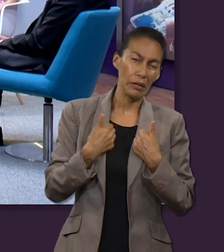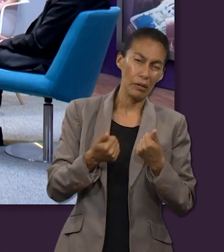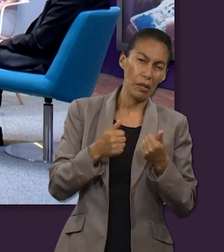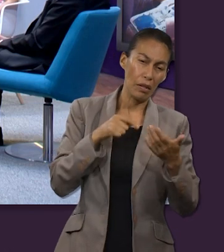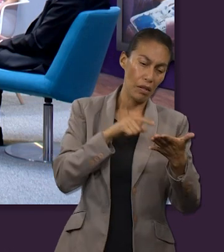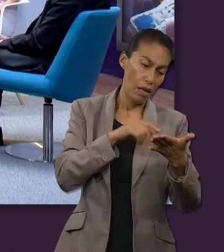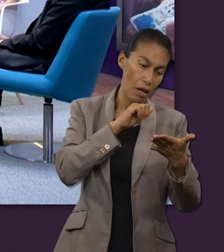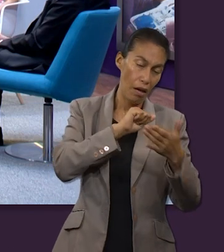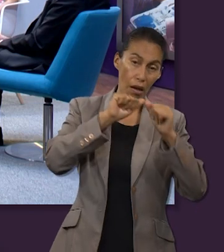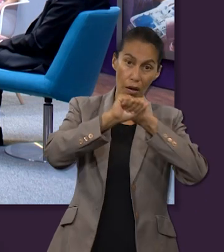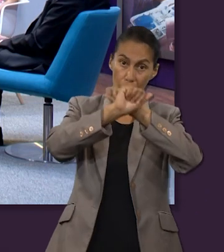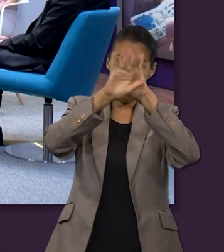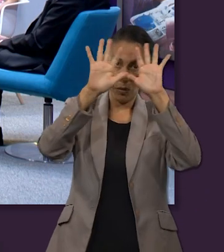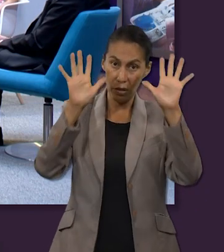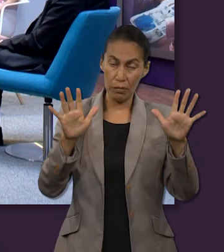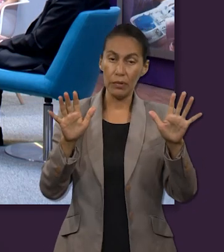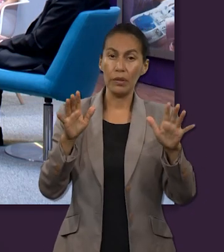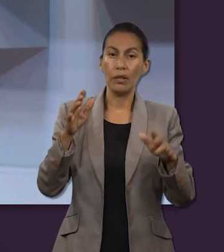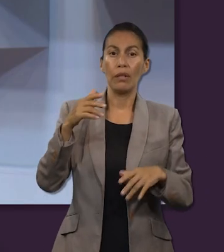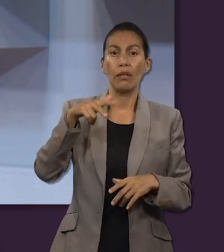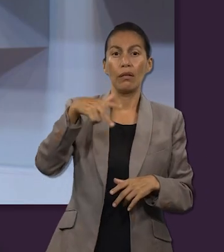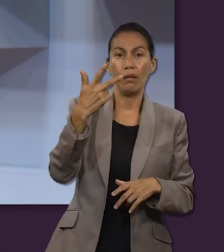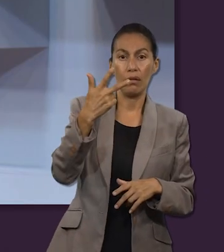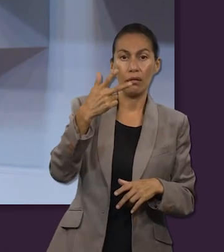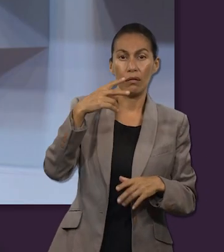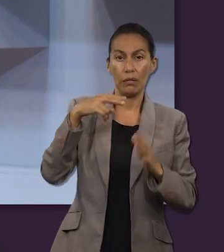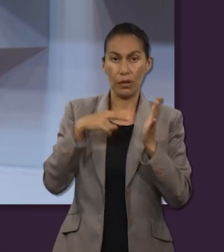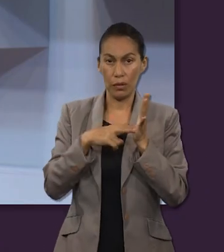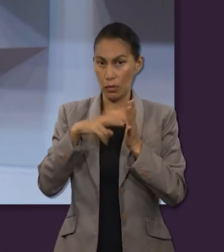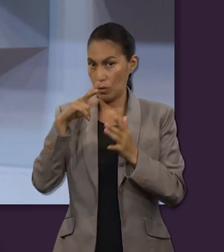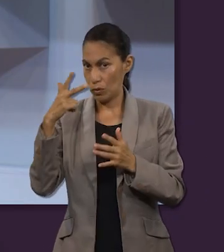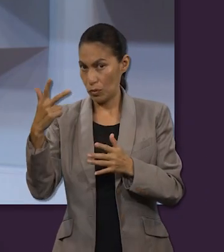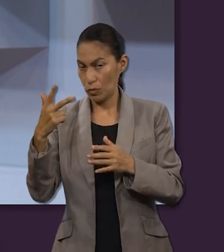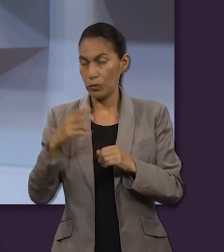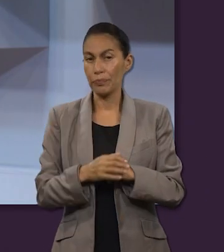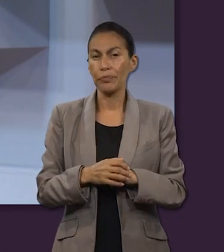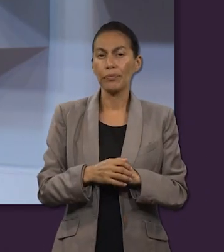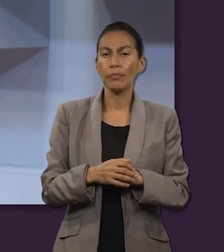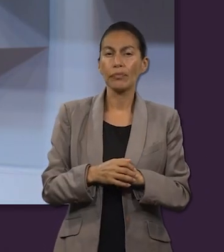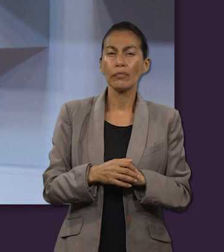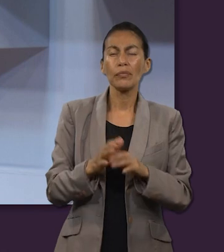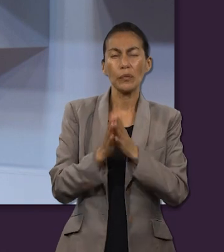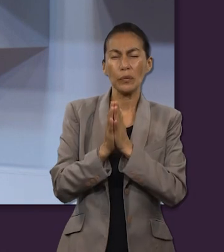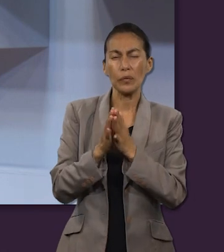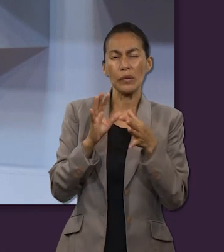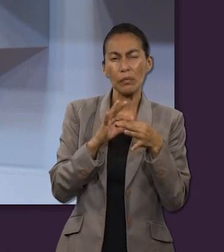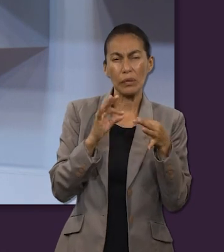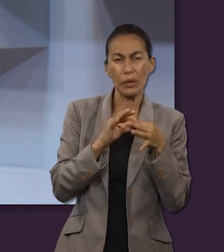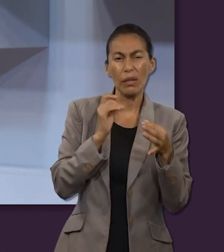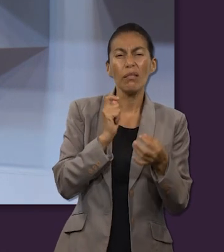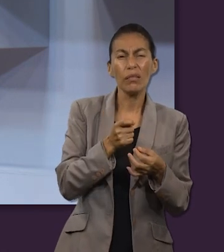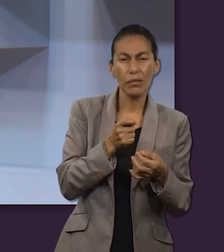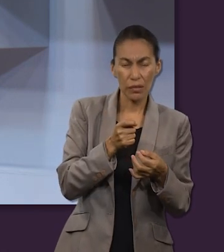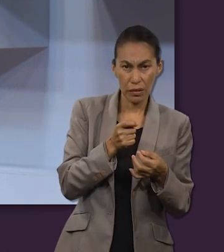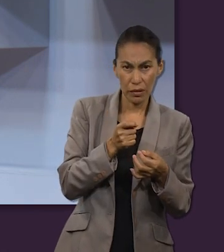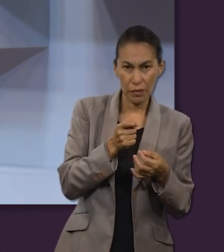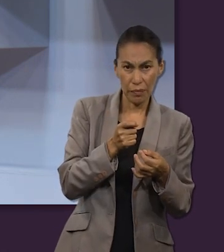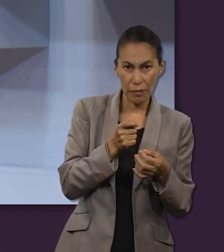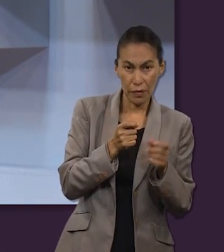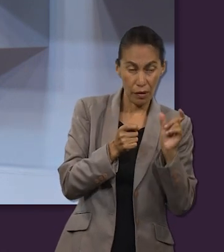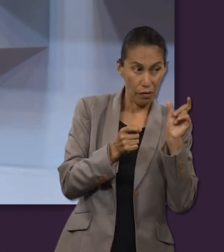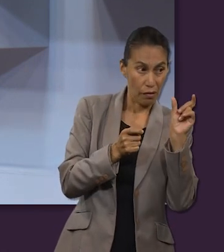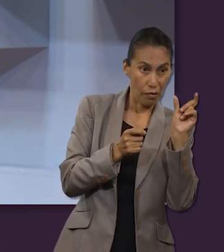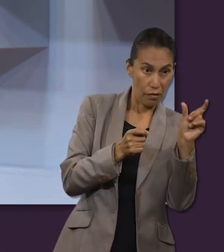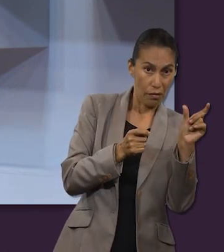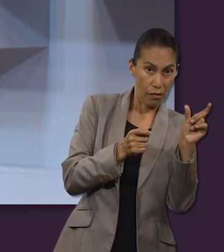la expresión que la encontramos en Apocalipsis 13 con 8, que nos puedes decir cuál es